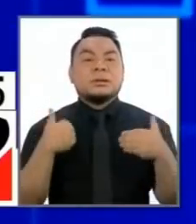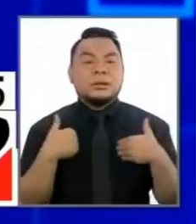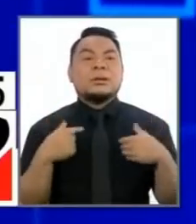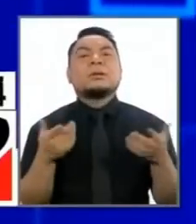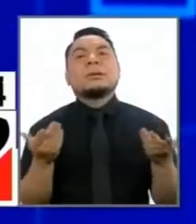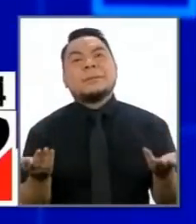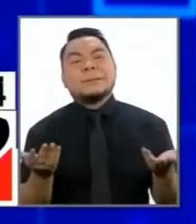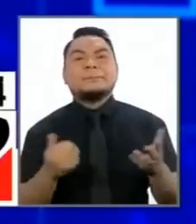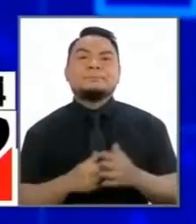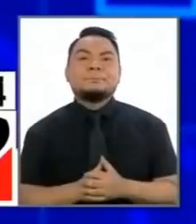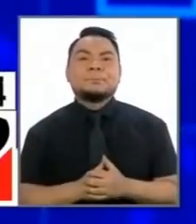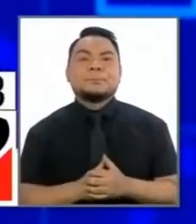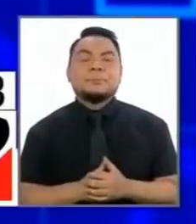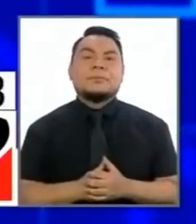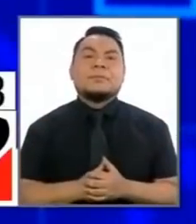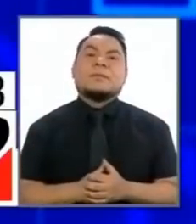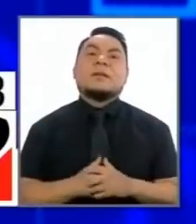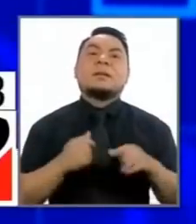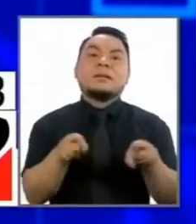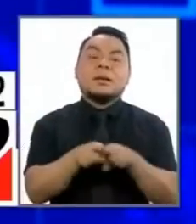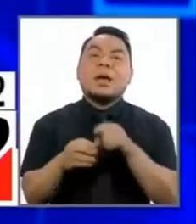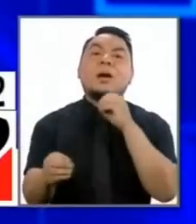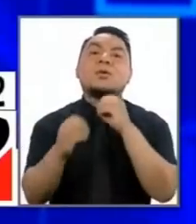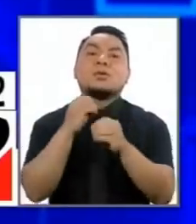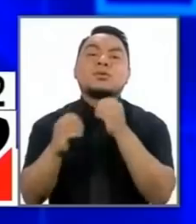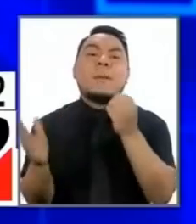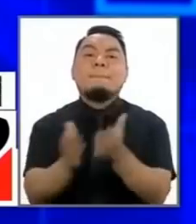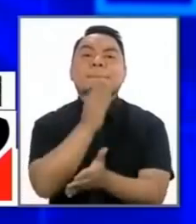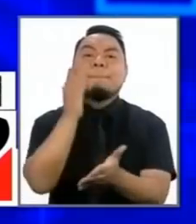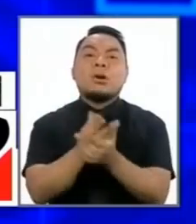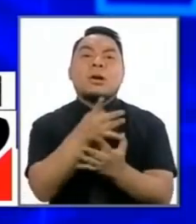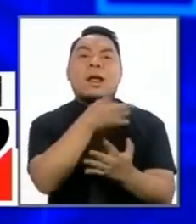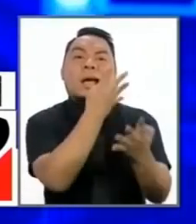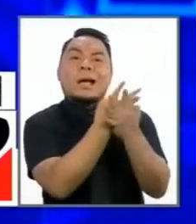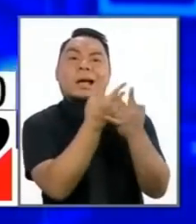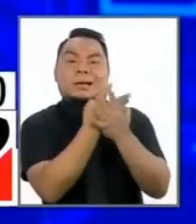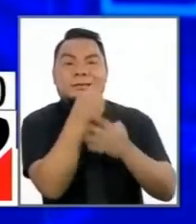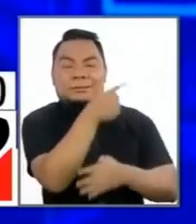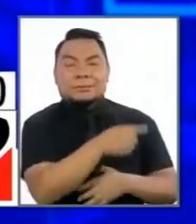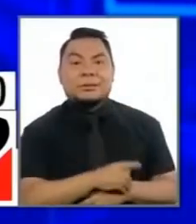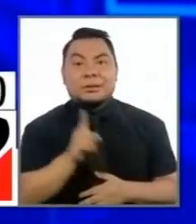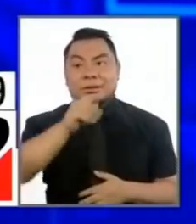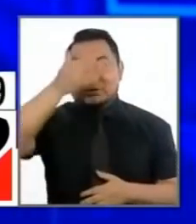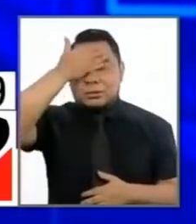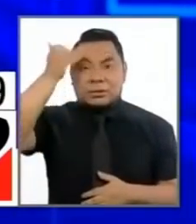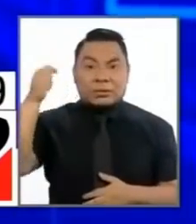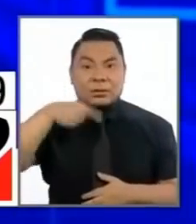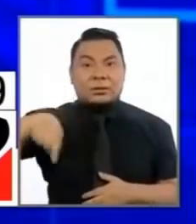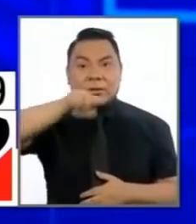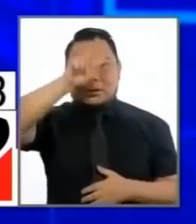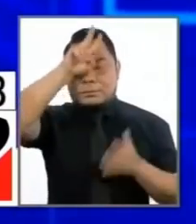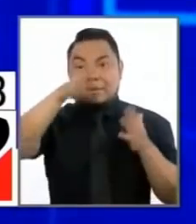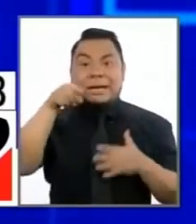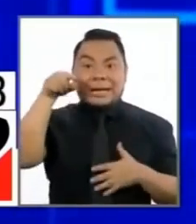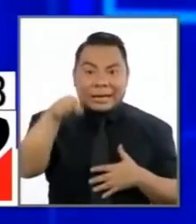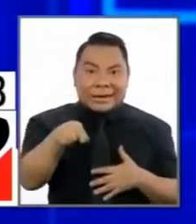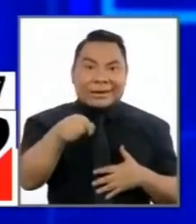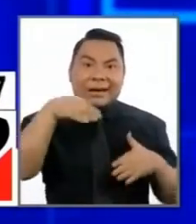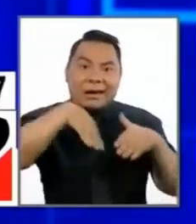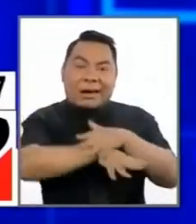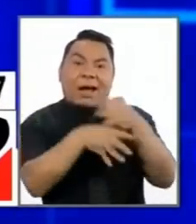obviamente también resolver el problema de las cárceles no se olviden los peruanos que desde ahí